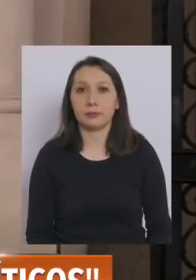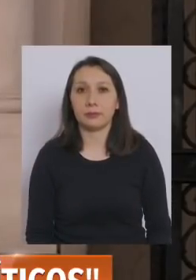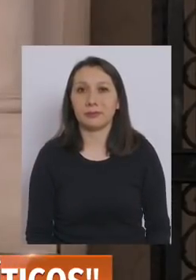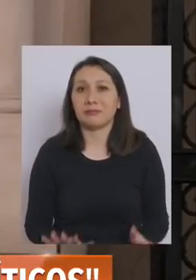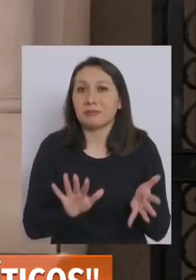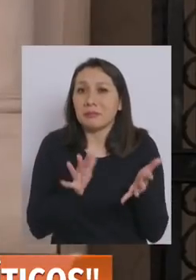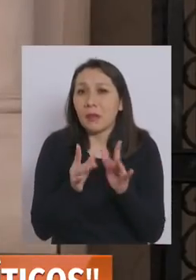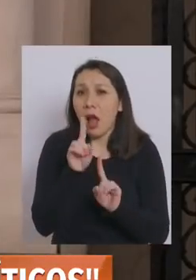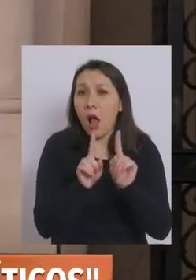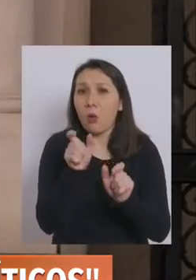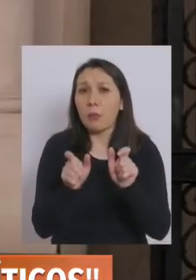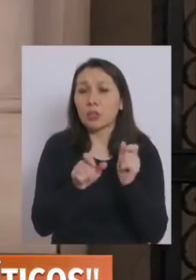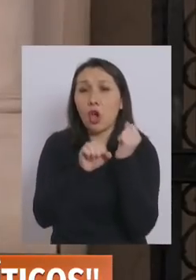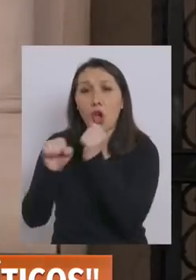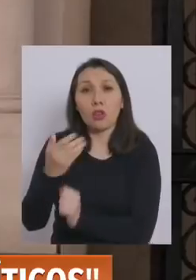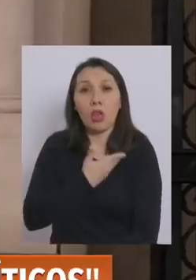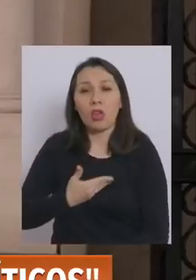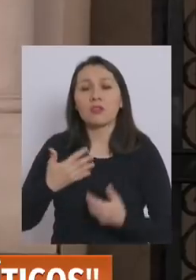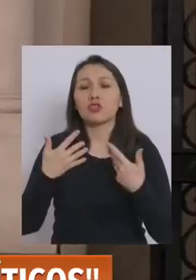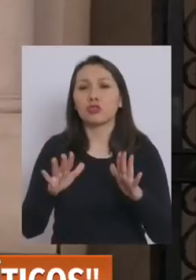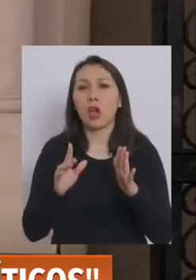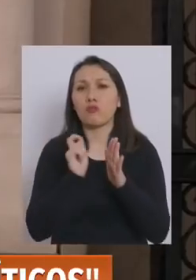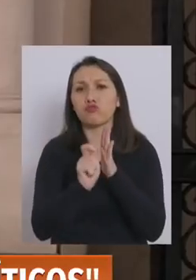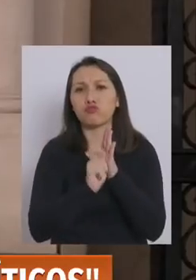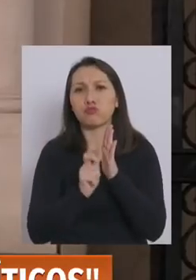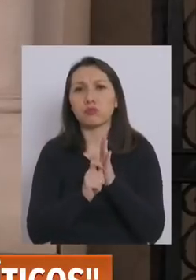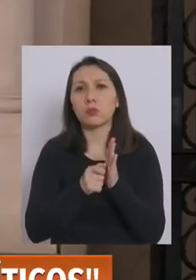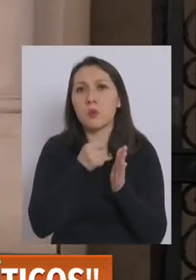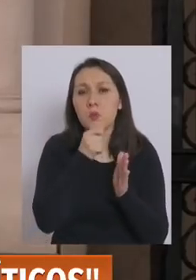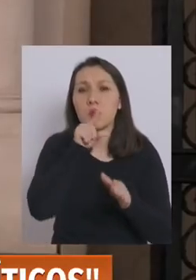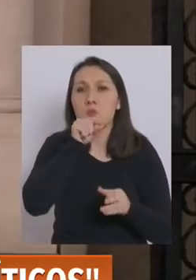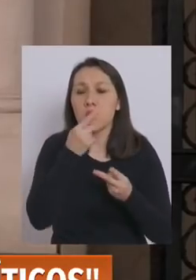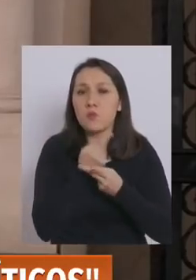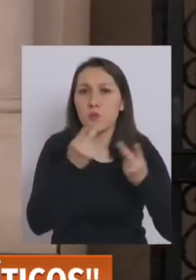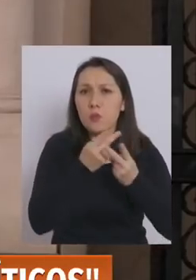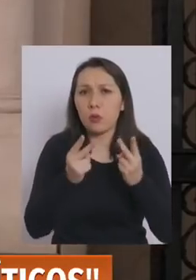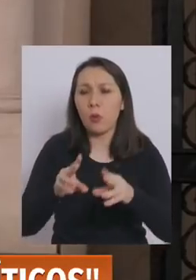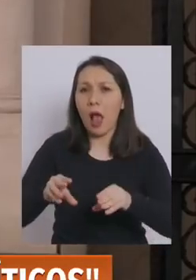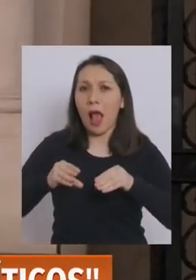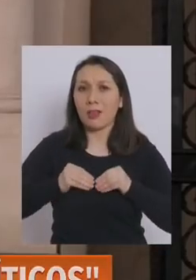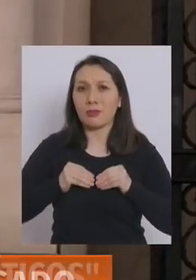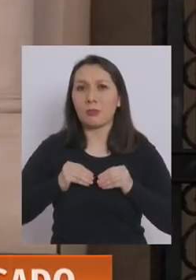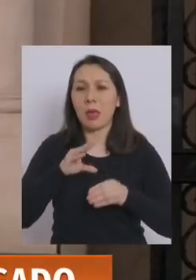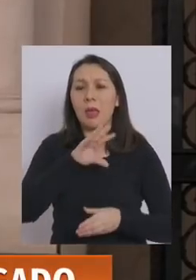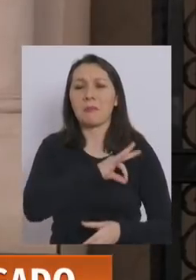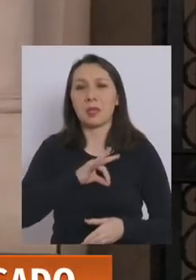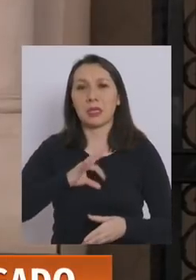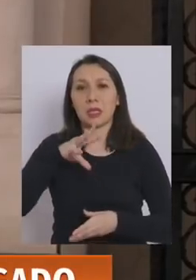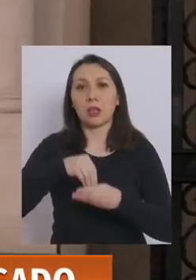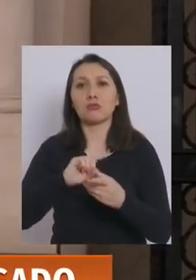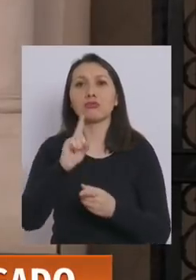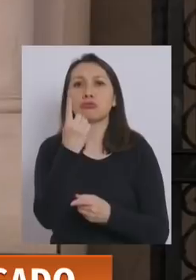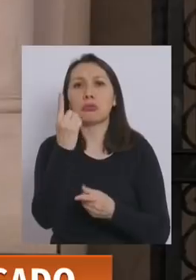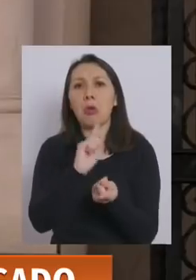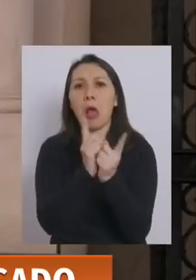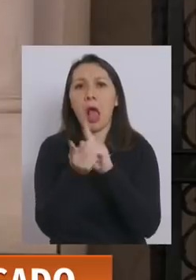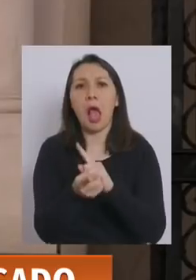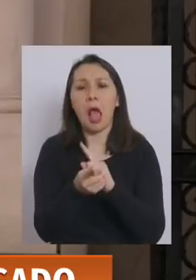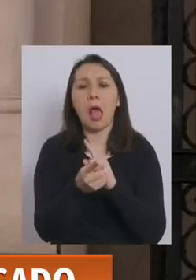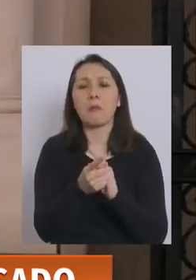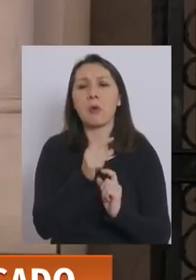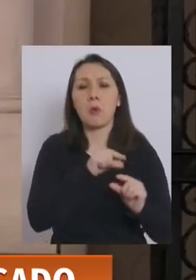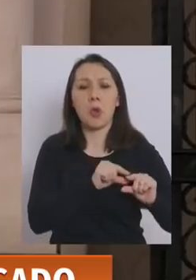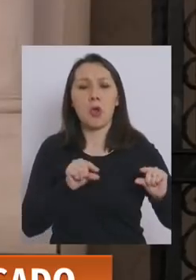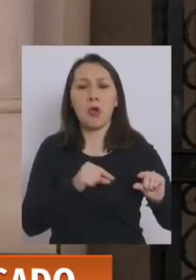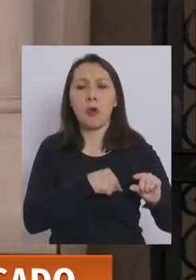Parece que algunas personas de oposición tenían escrito sus cuñas, sus tuits, antes siquiera de que asumiera al ministro del Interior. Solo le cambiaron el nombre. Y están